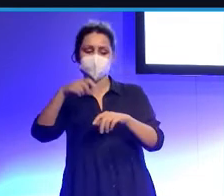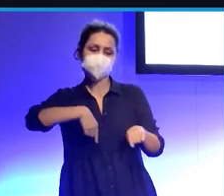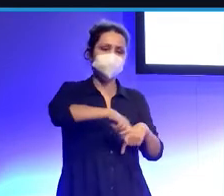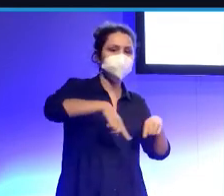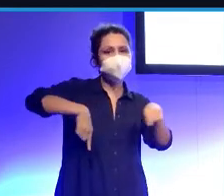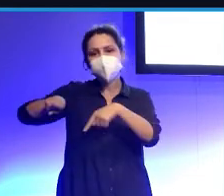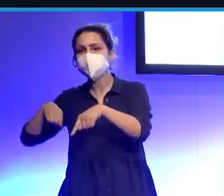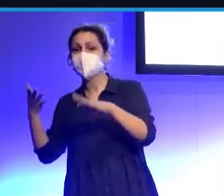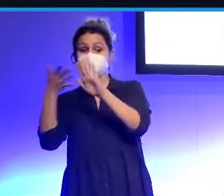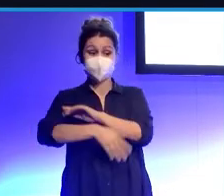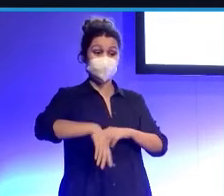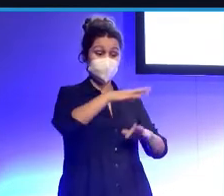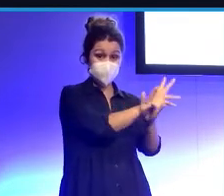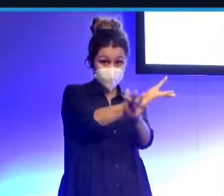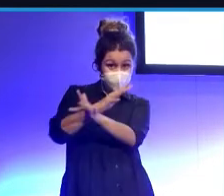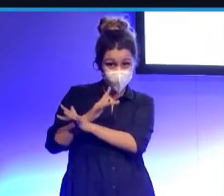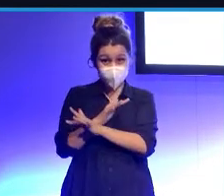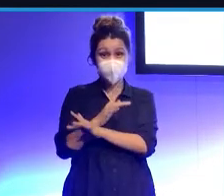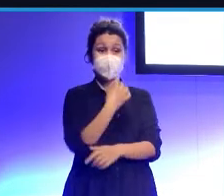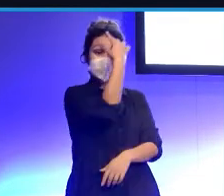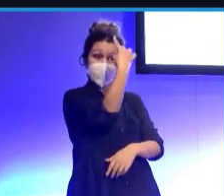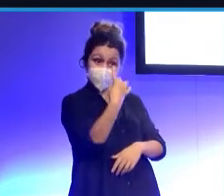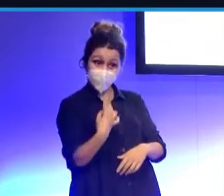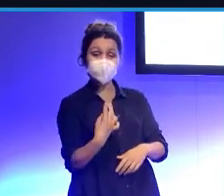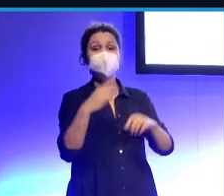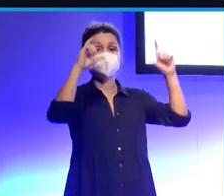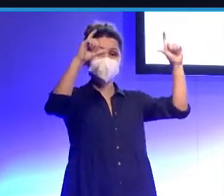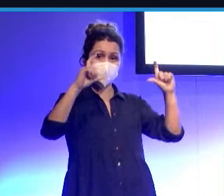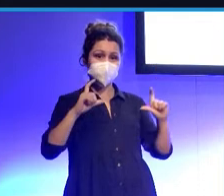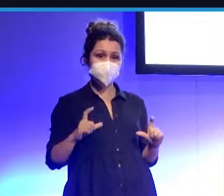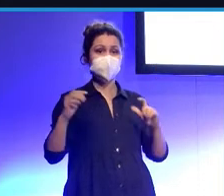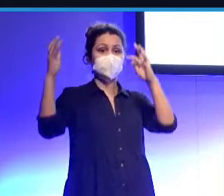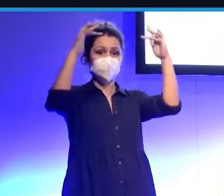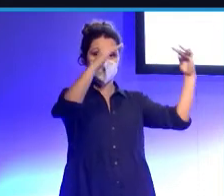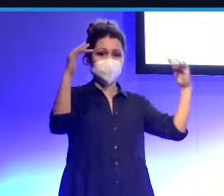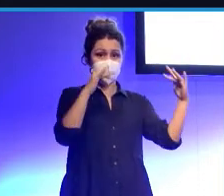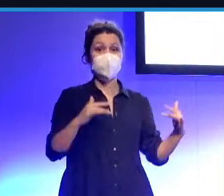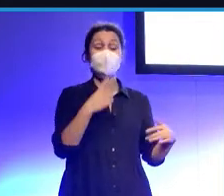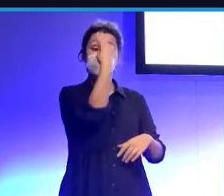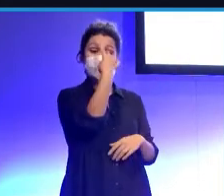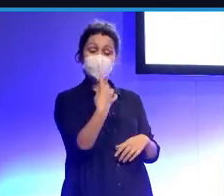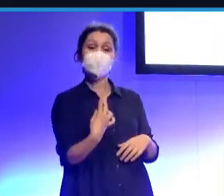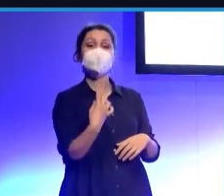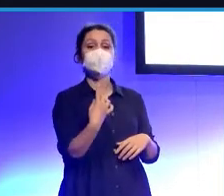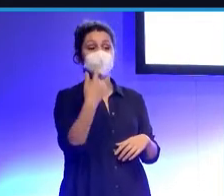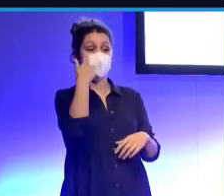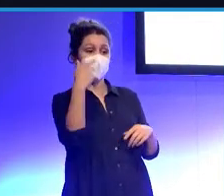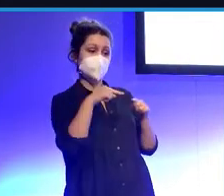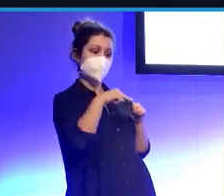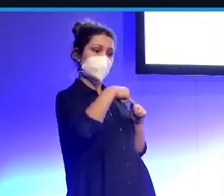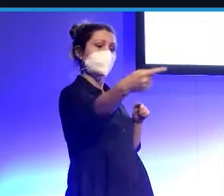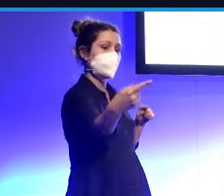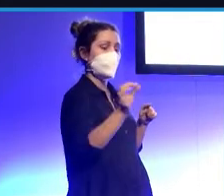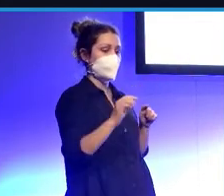de todo, ¿no? Y no solo eso, sino que además de cada uno de los eventos, pues, recibimos si es un pase largo, si es un